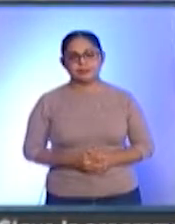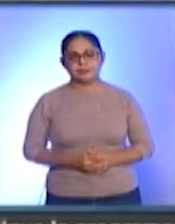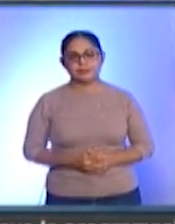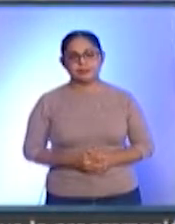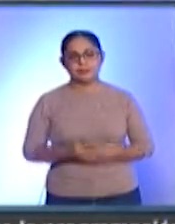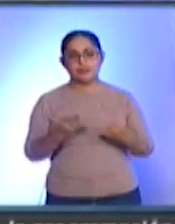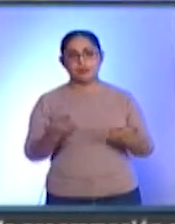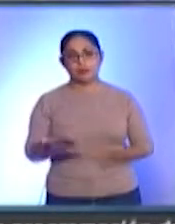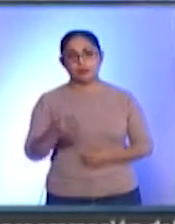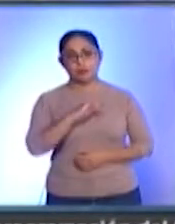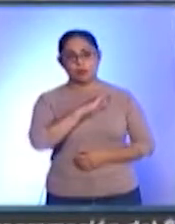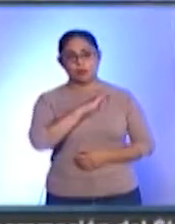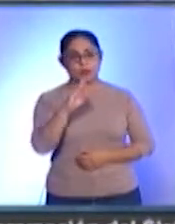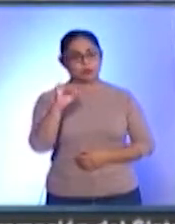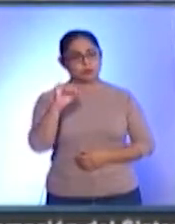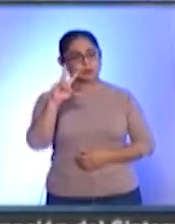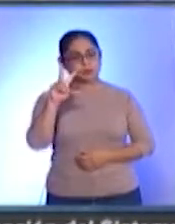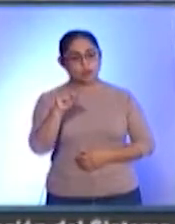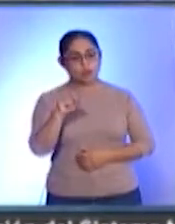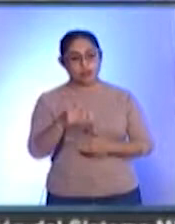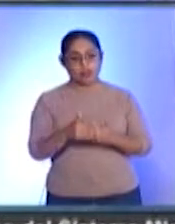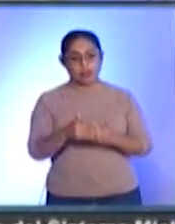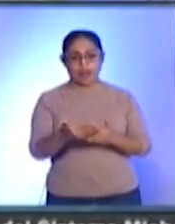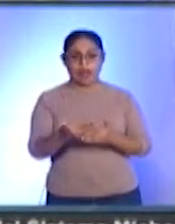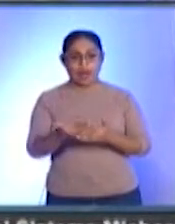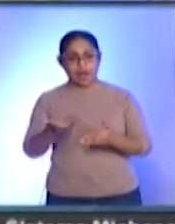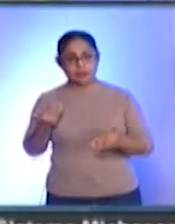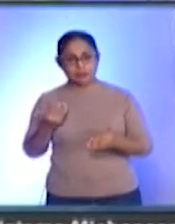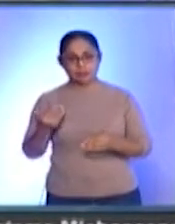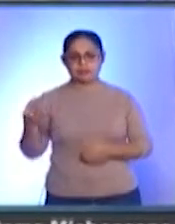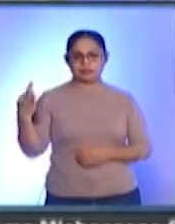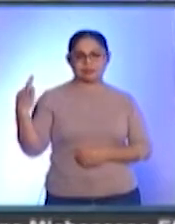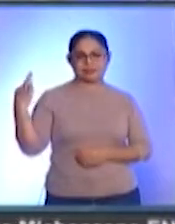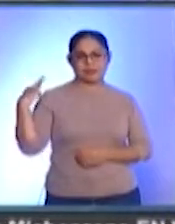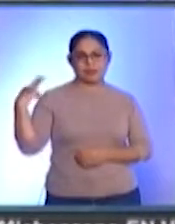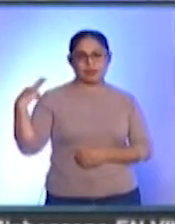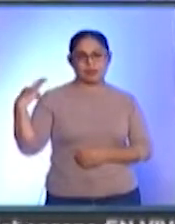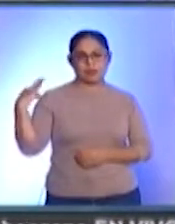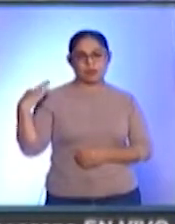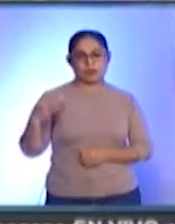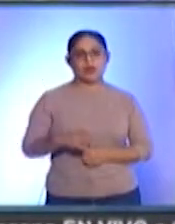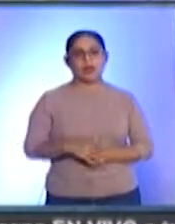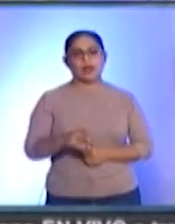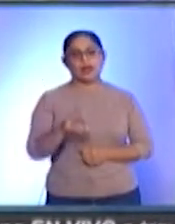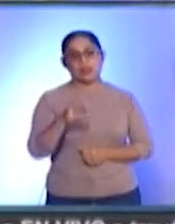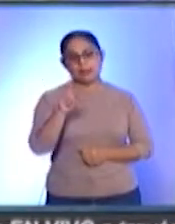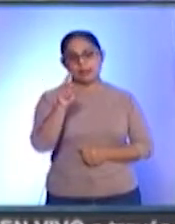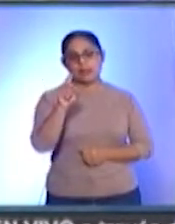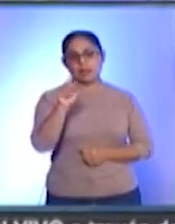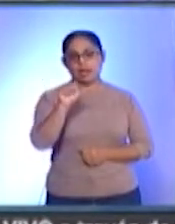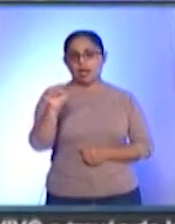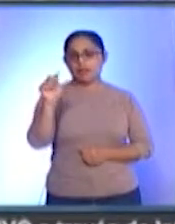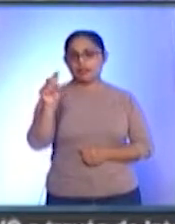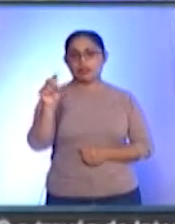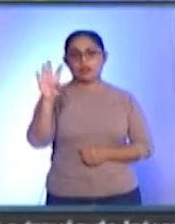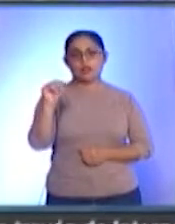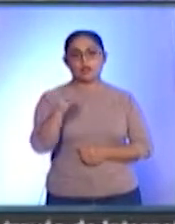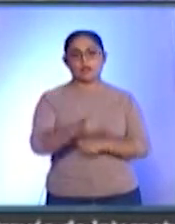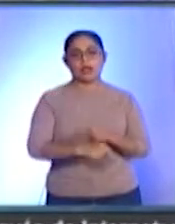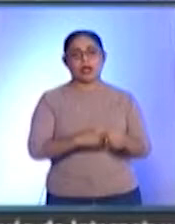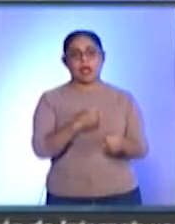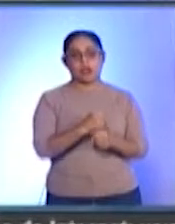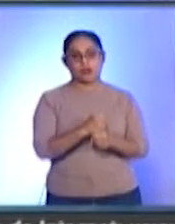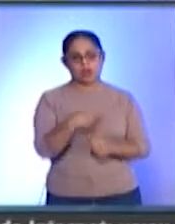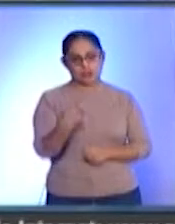Y podría adelantarse la aplicación de la segunda dosis contra el COVID-19 de la población de 30 a 39 años de edad en la